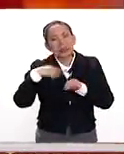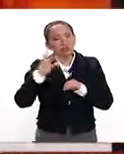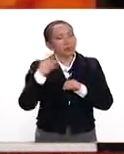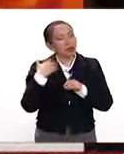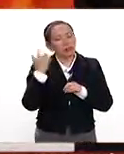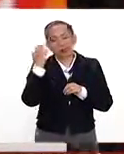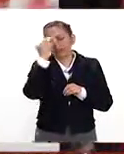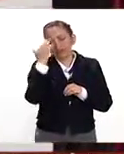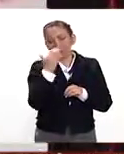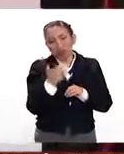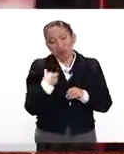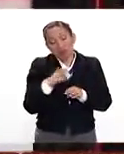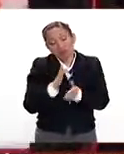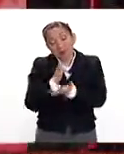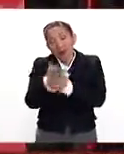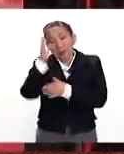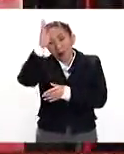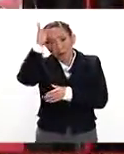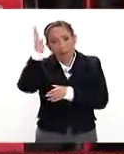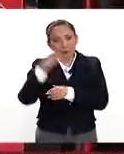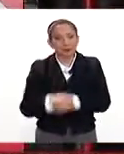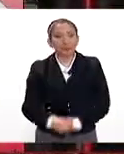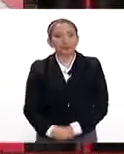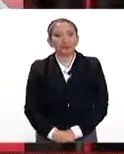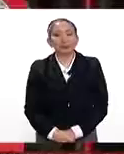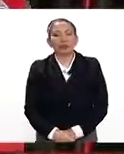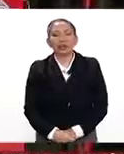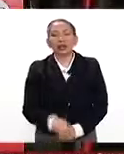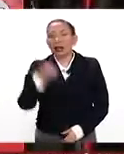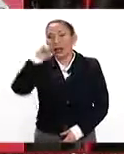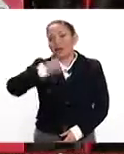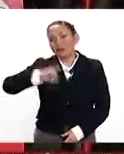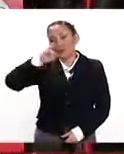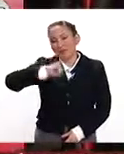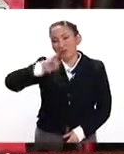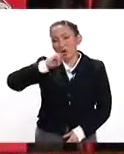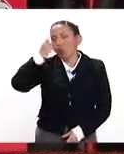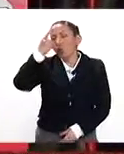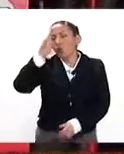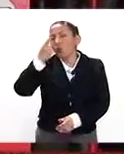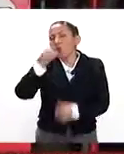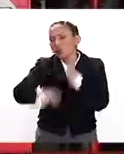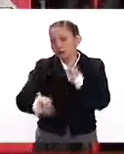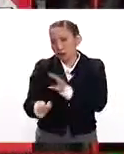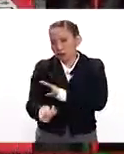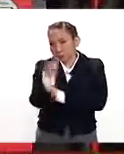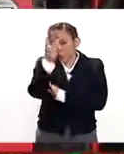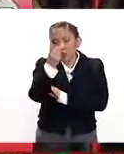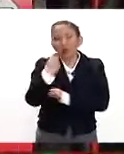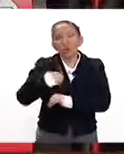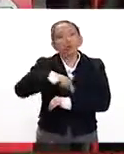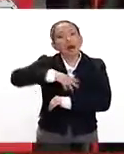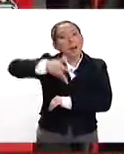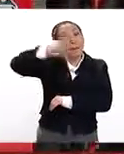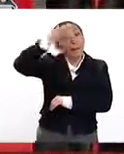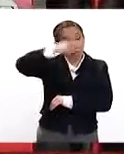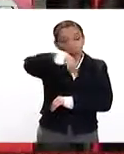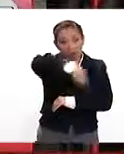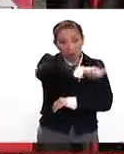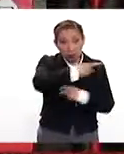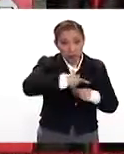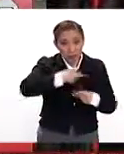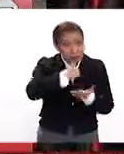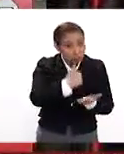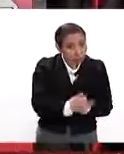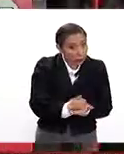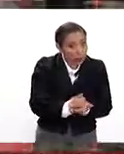ha cubierto por el organismo, por la institución. Jefe Vulcano, una última pregunta, ¿hemos aprendido los habitantes de la